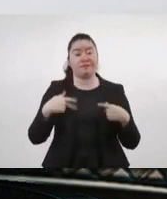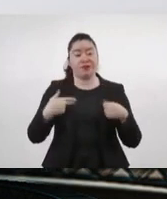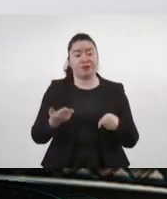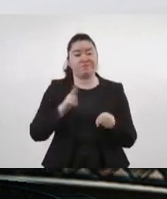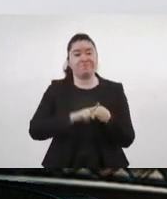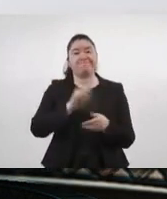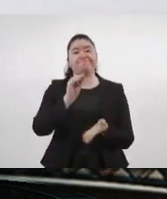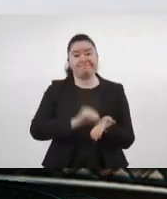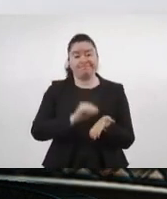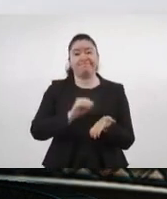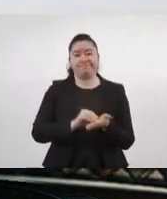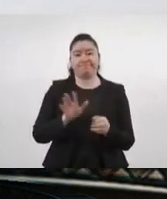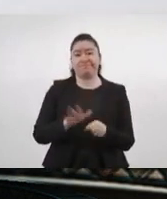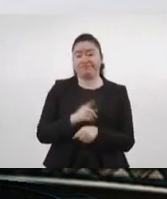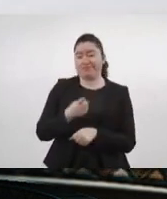señor